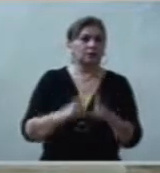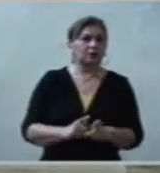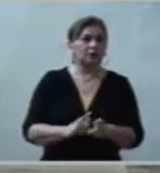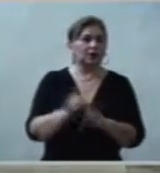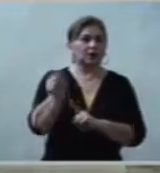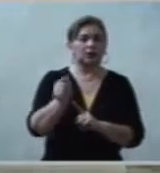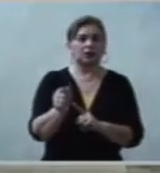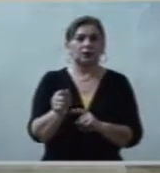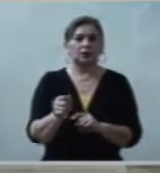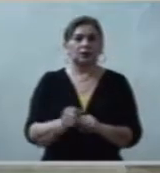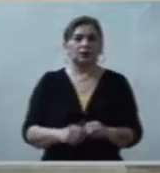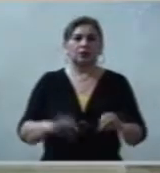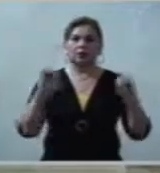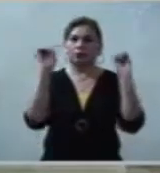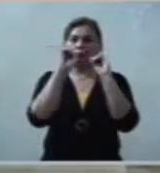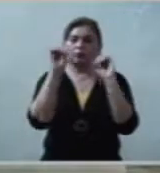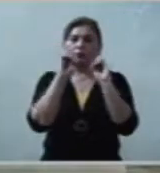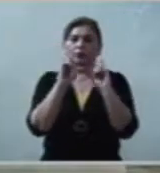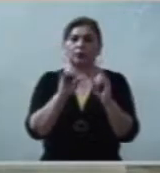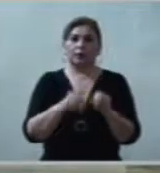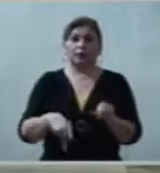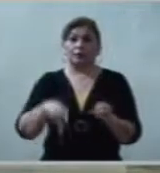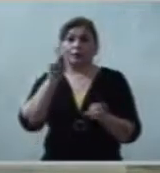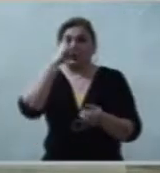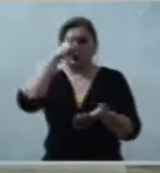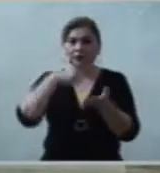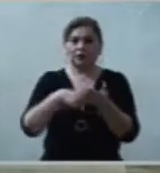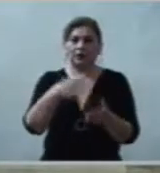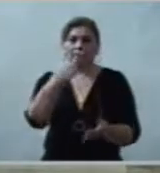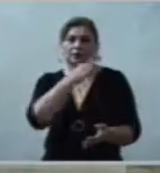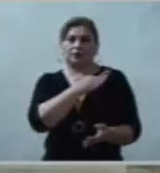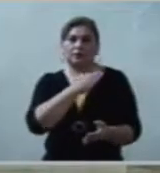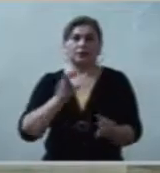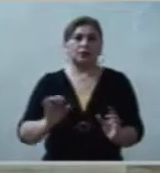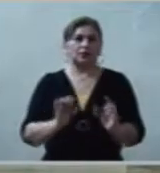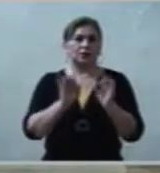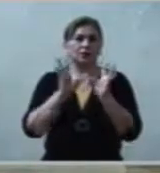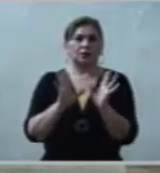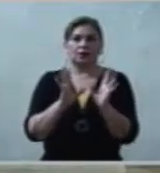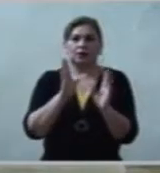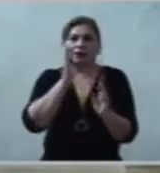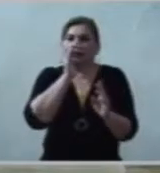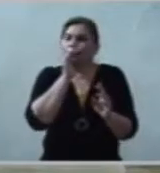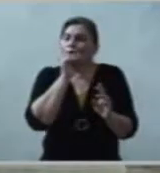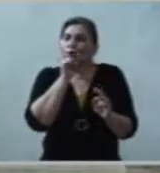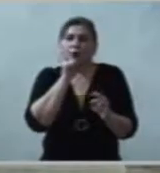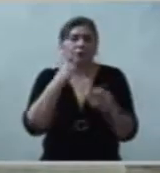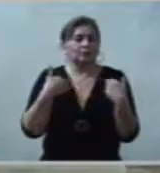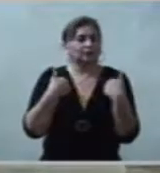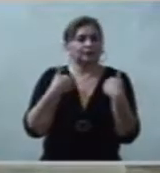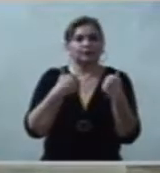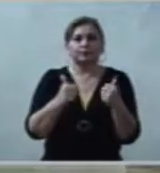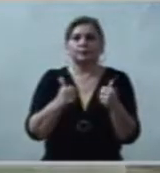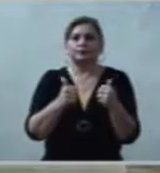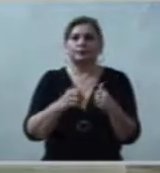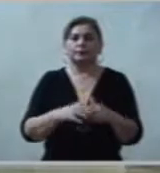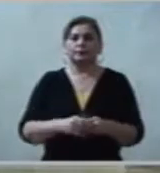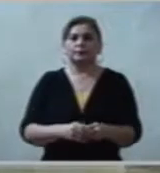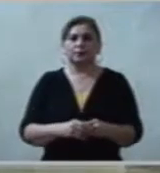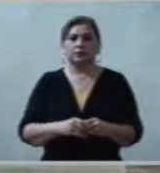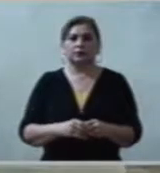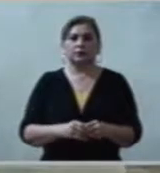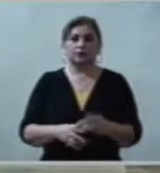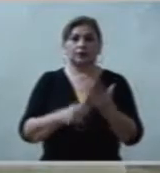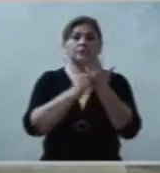invisible, a lo que la razón no nos puede regalar y